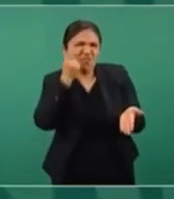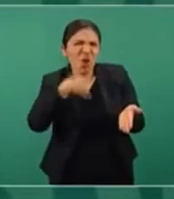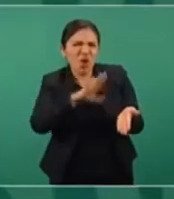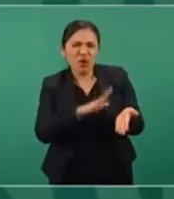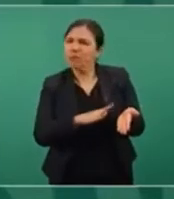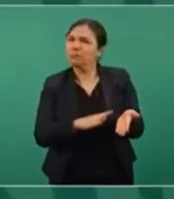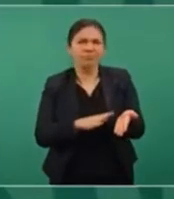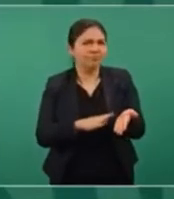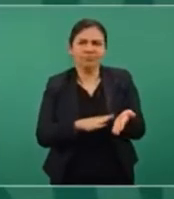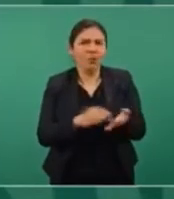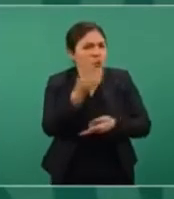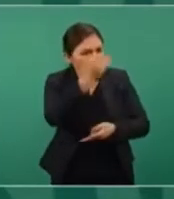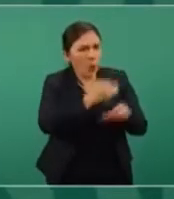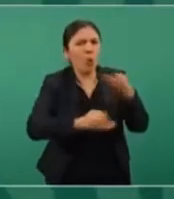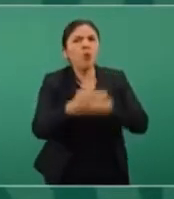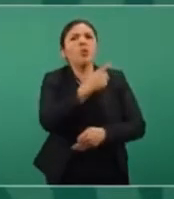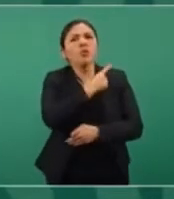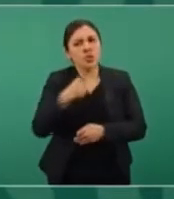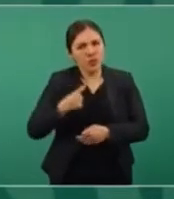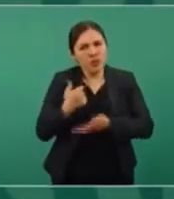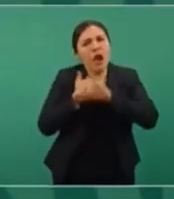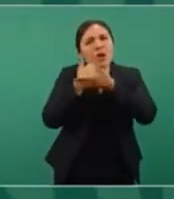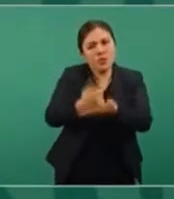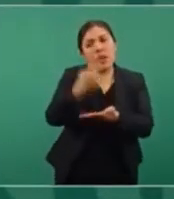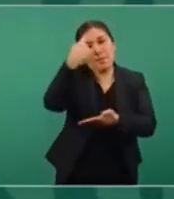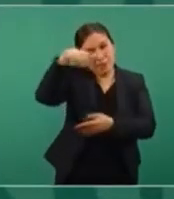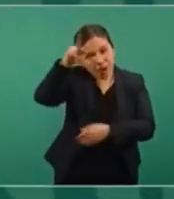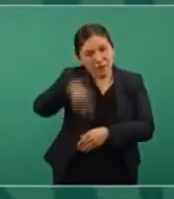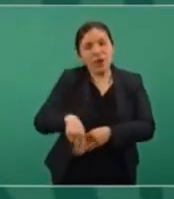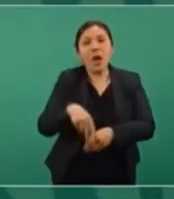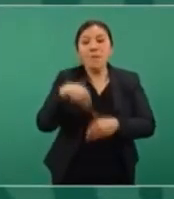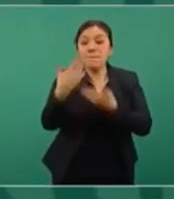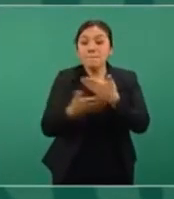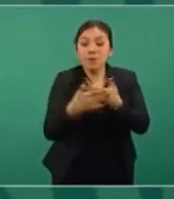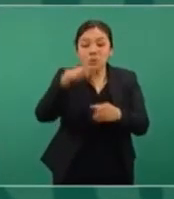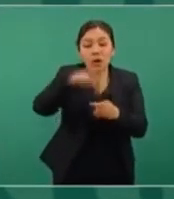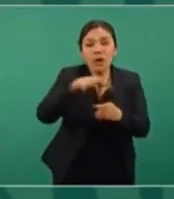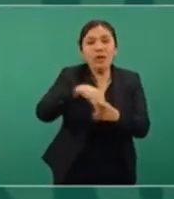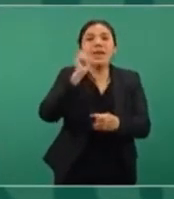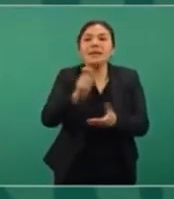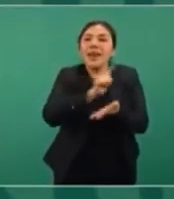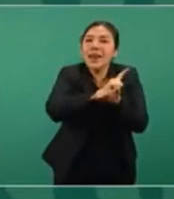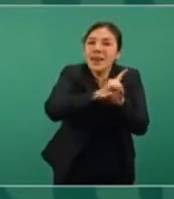todos para que se garanticen elecciones limpias y libres. Entonces,